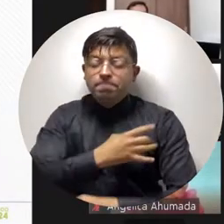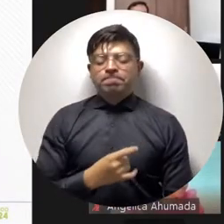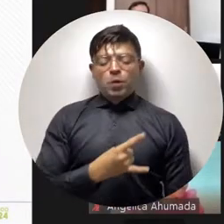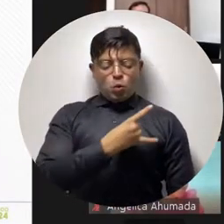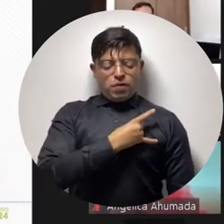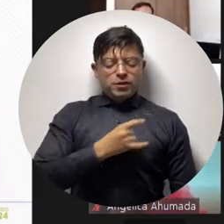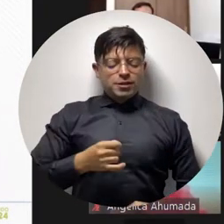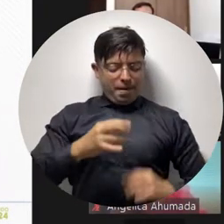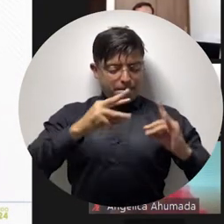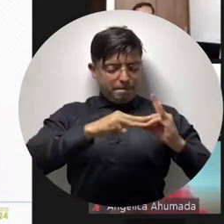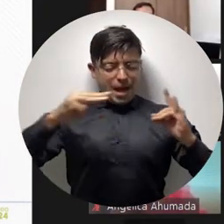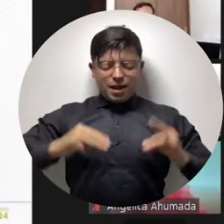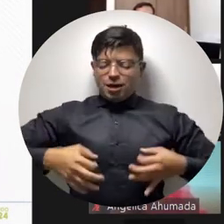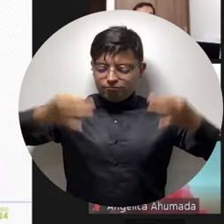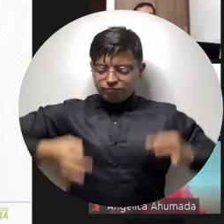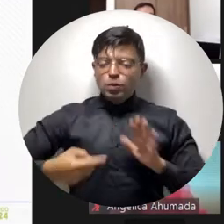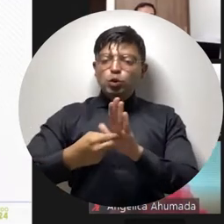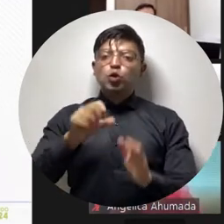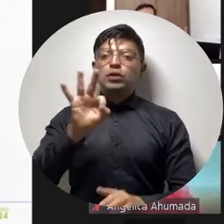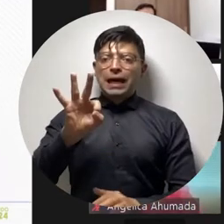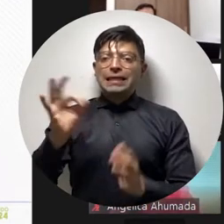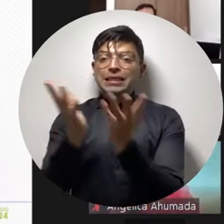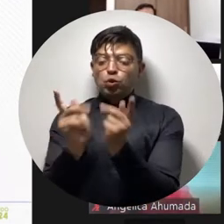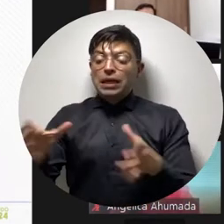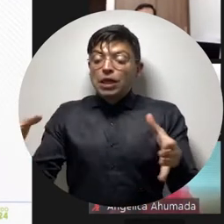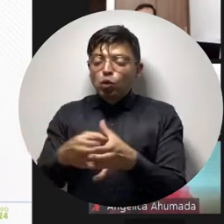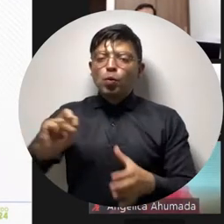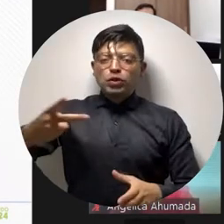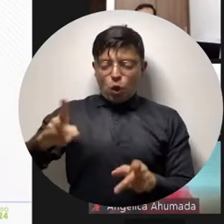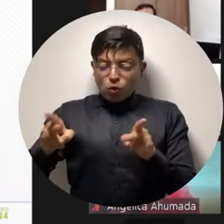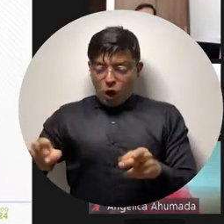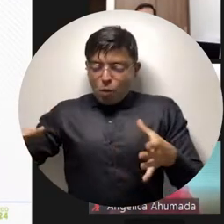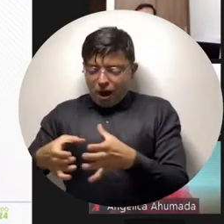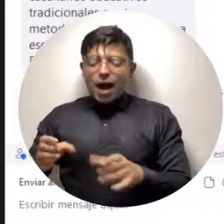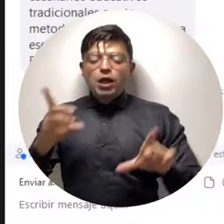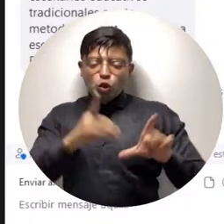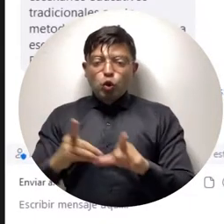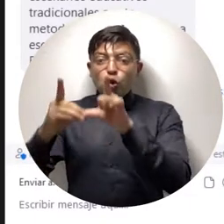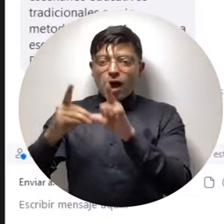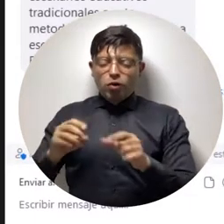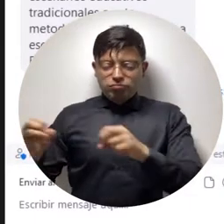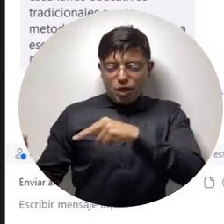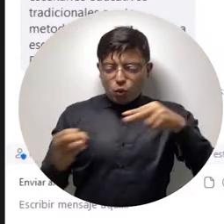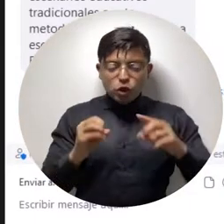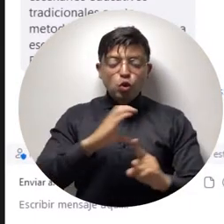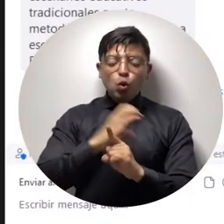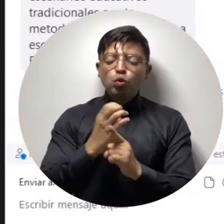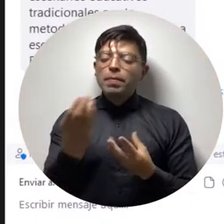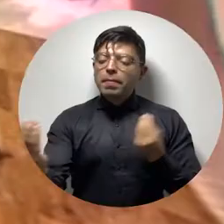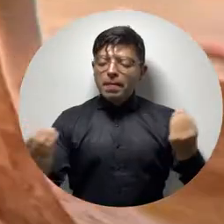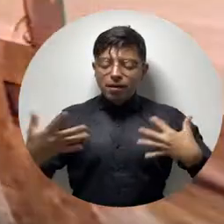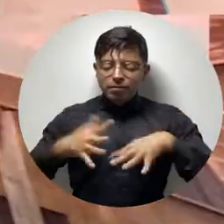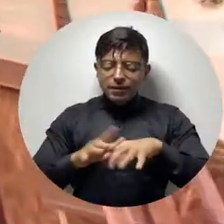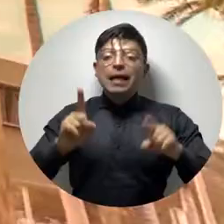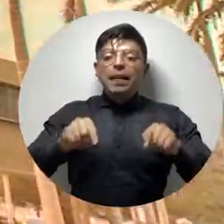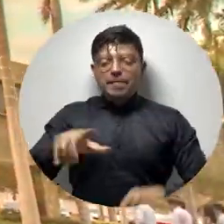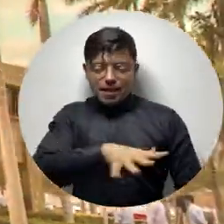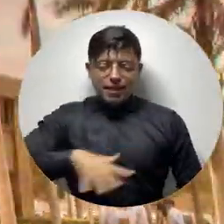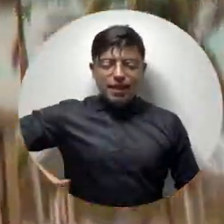presentó oficialmente al grupo de tres estudiantes de la segunda cohorte del doctorado en Educación, Interculturalidad y Territorio.